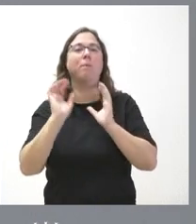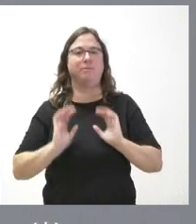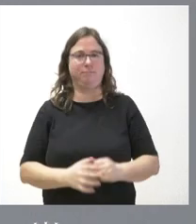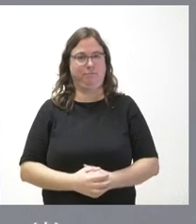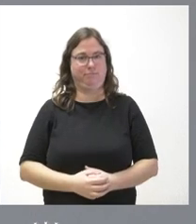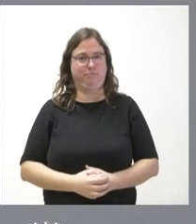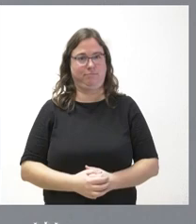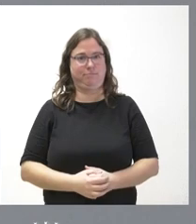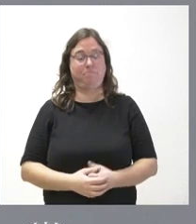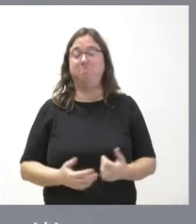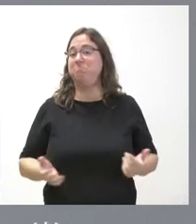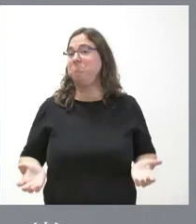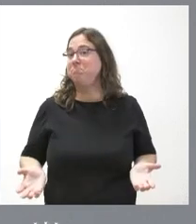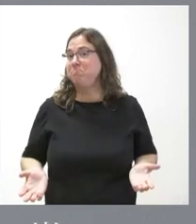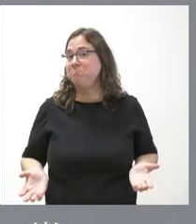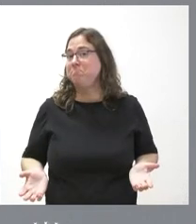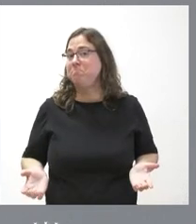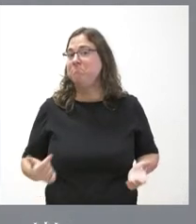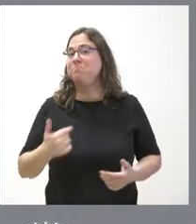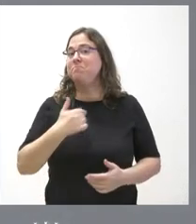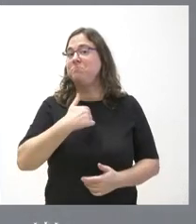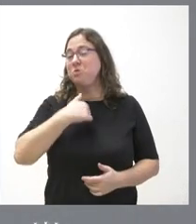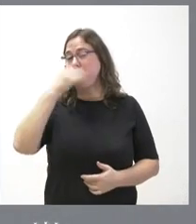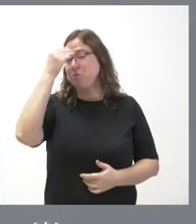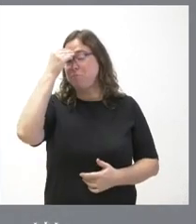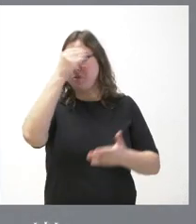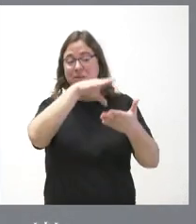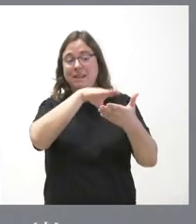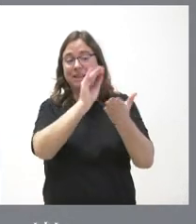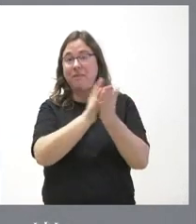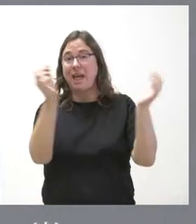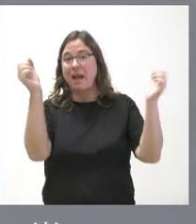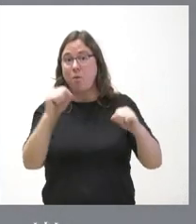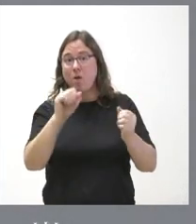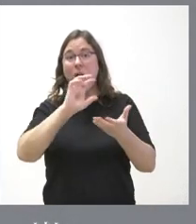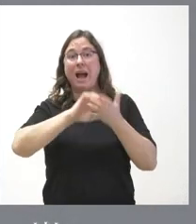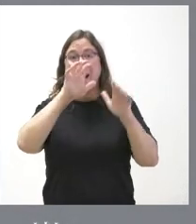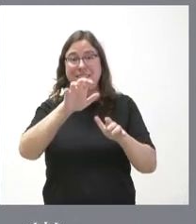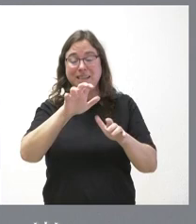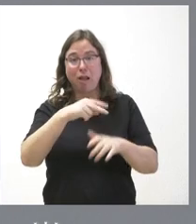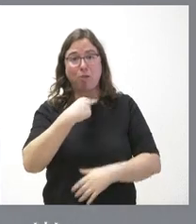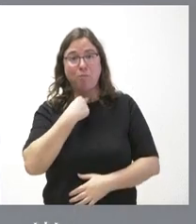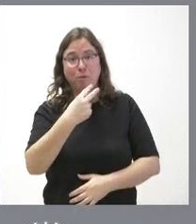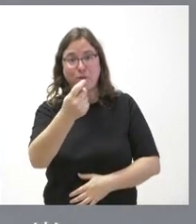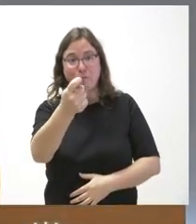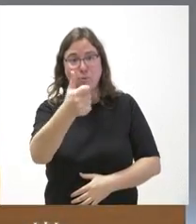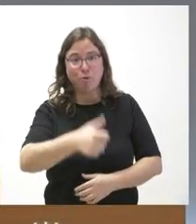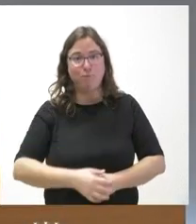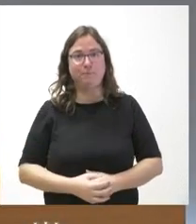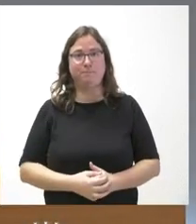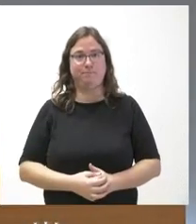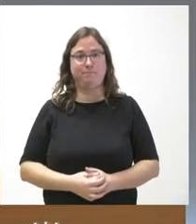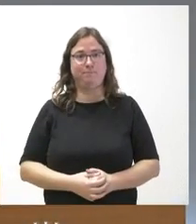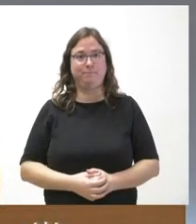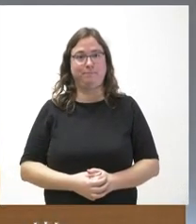me da la impresión que aquí a la hora de interpretar este acuerdo a Castilla y León nos van a dar muy poca voz ¿el